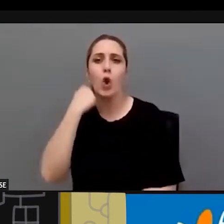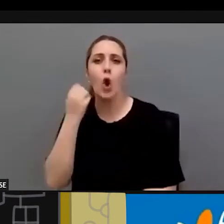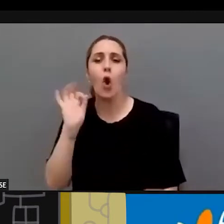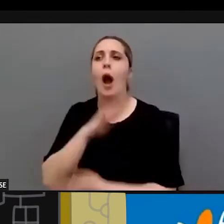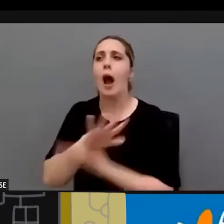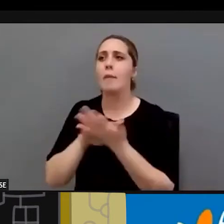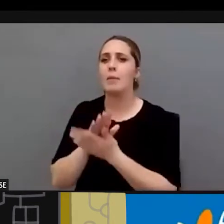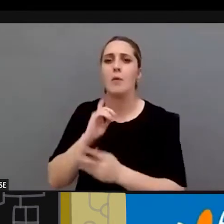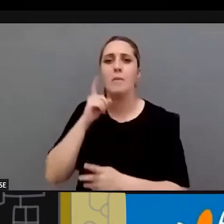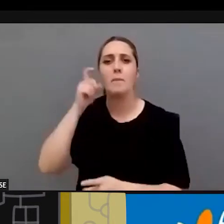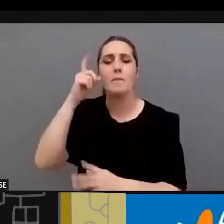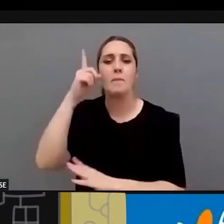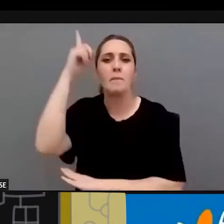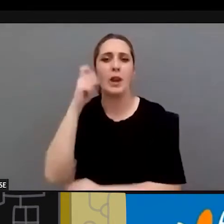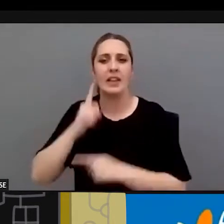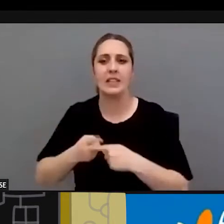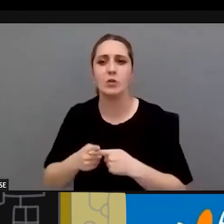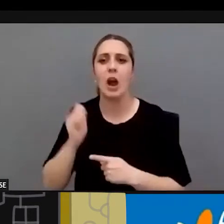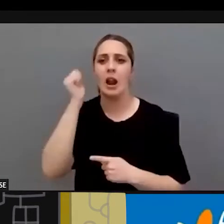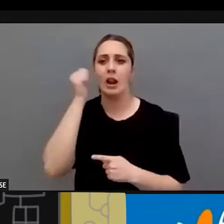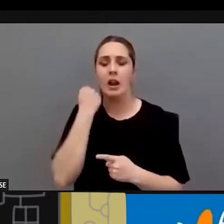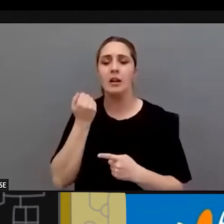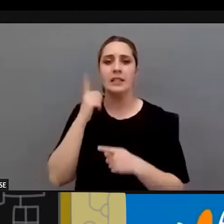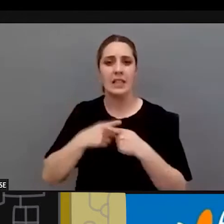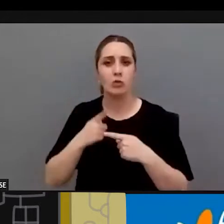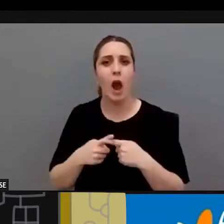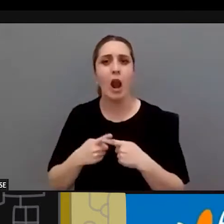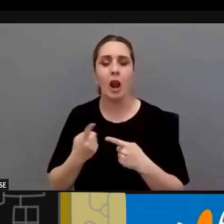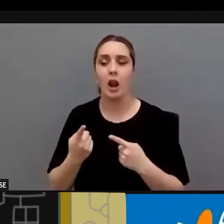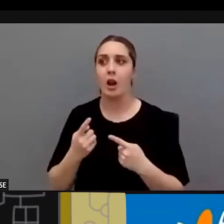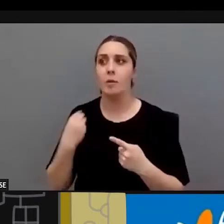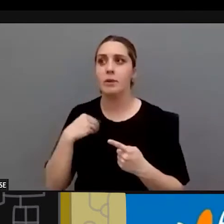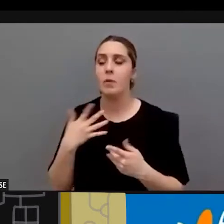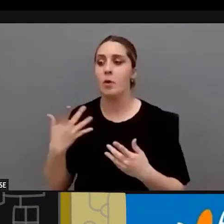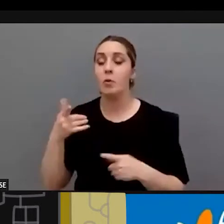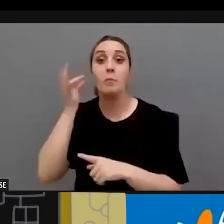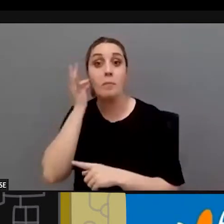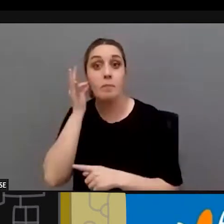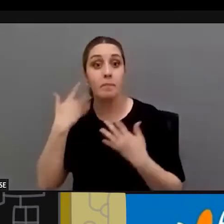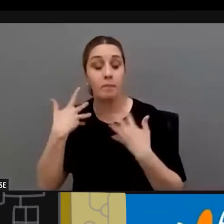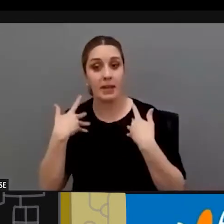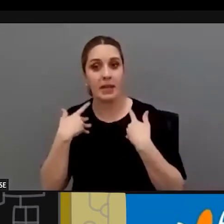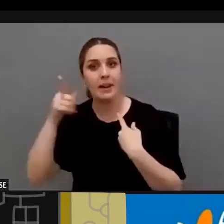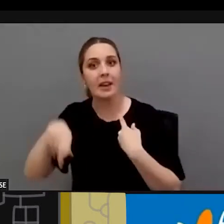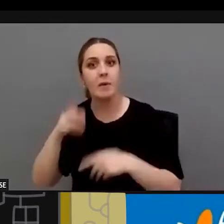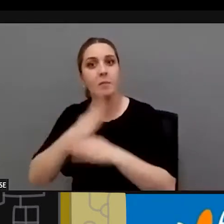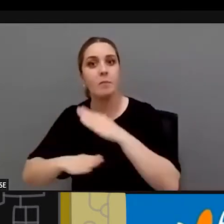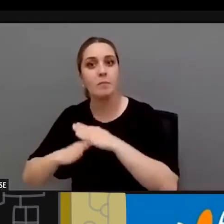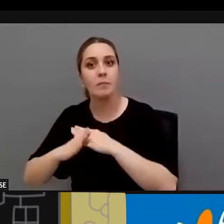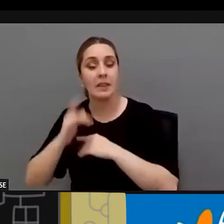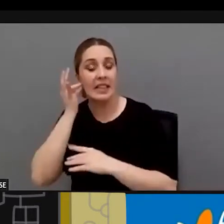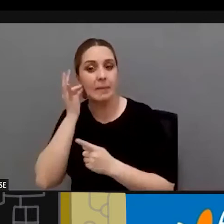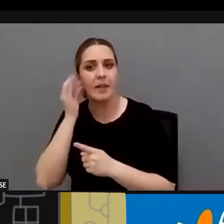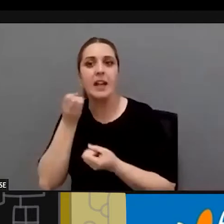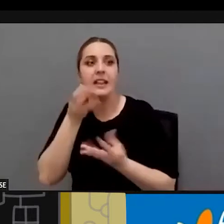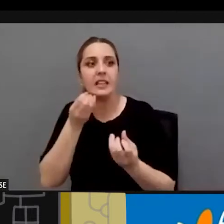violencia sexual, de agresiones y de abuso sexual y cuando son las víctimas mujeres con discapacidad y cómo son estos testimonios. Las veces que